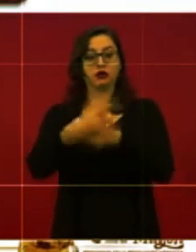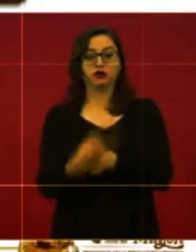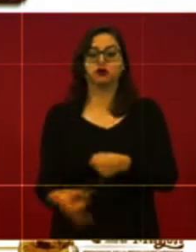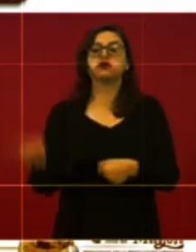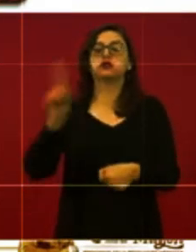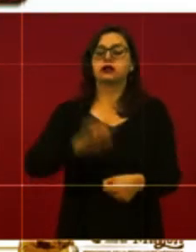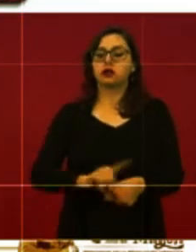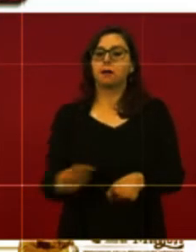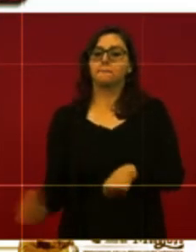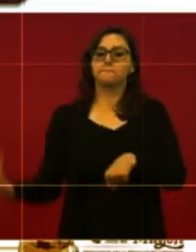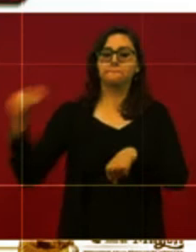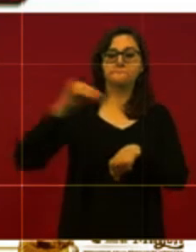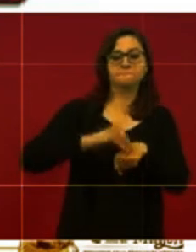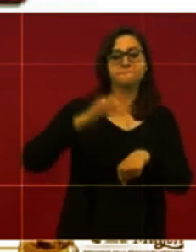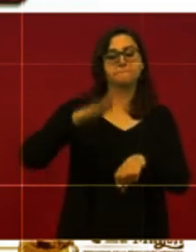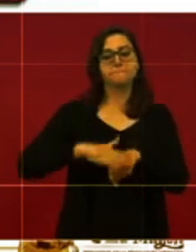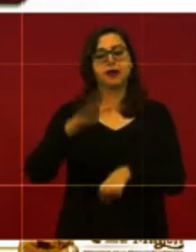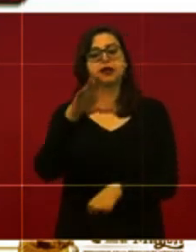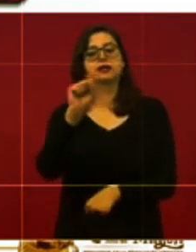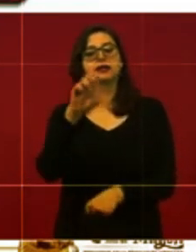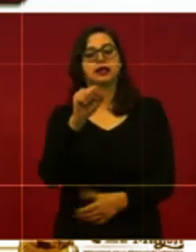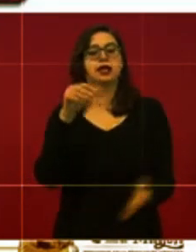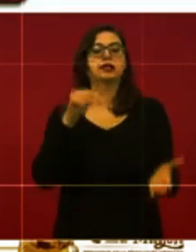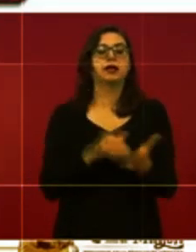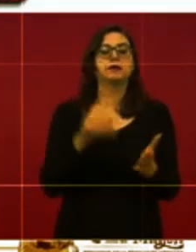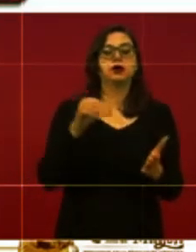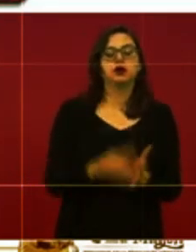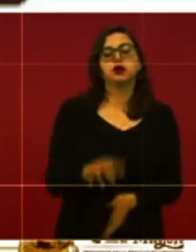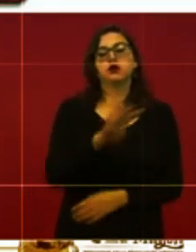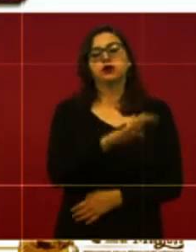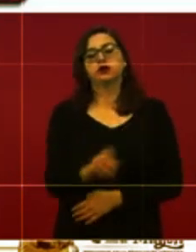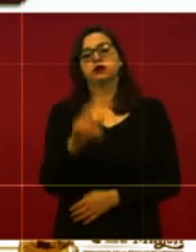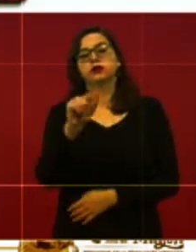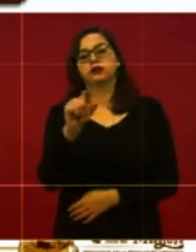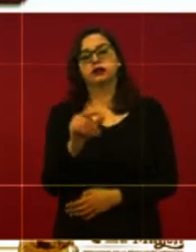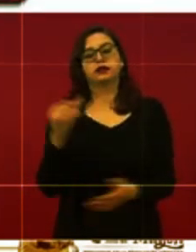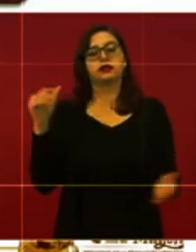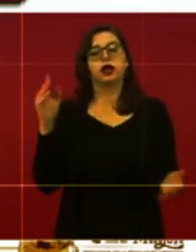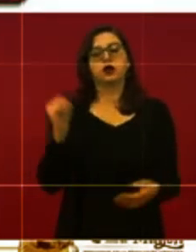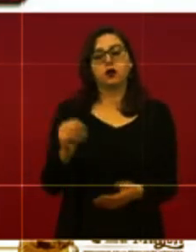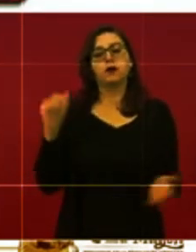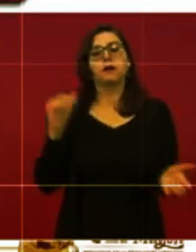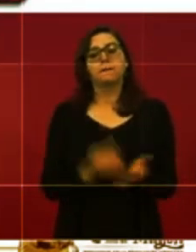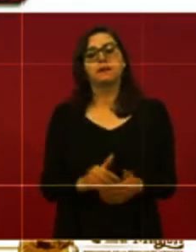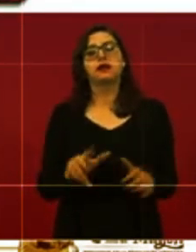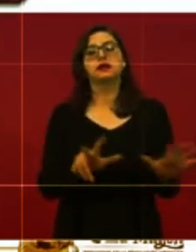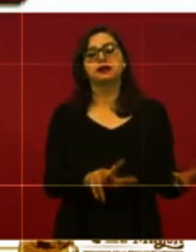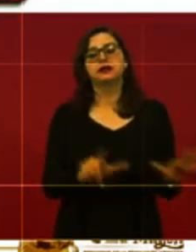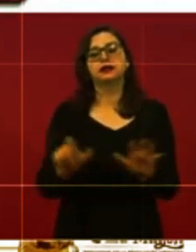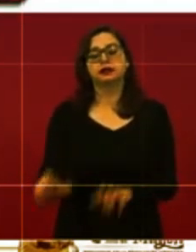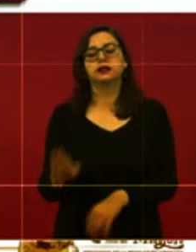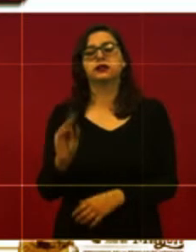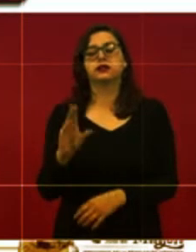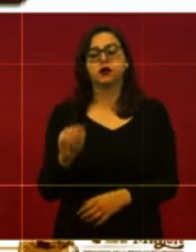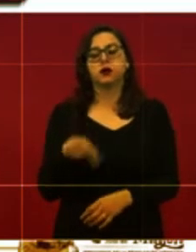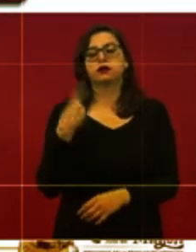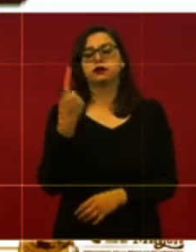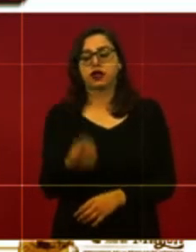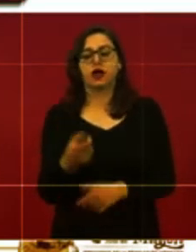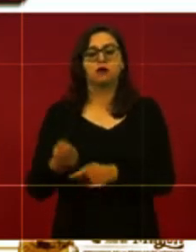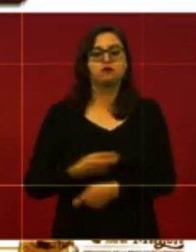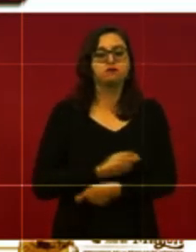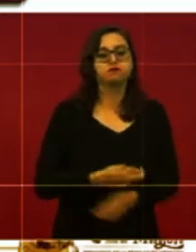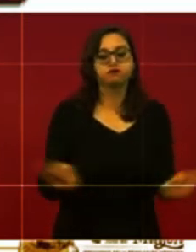.479.791 piezas y se encuentran en tránsito 13